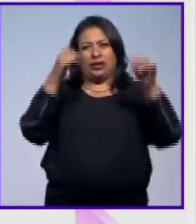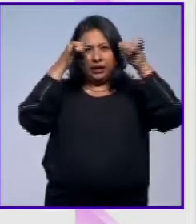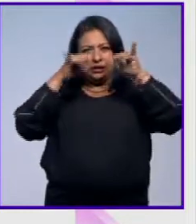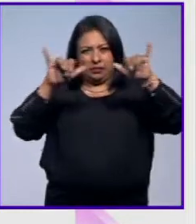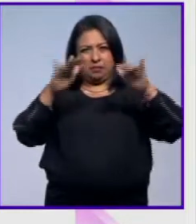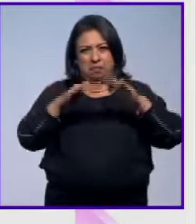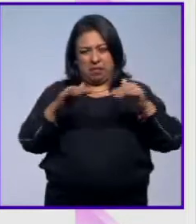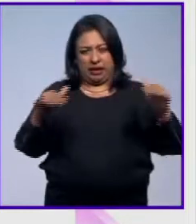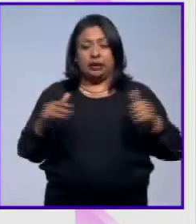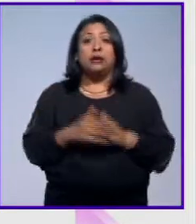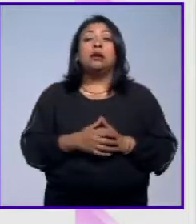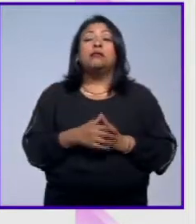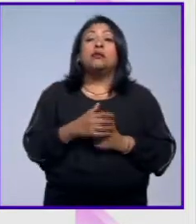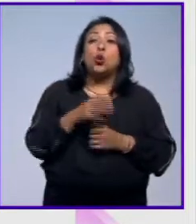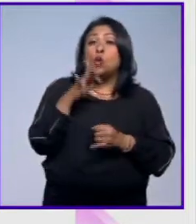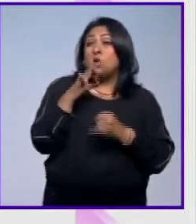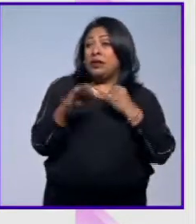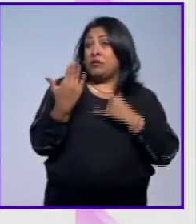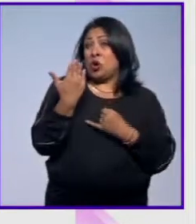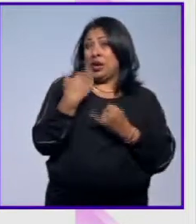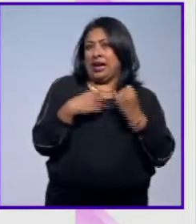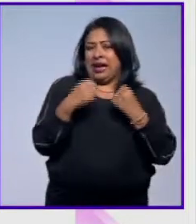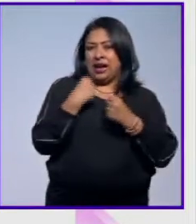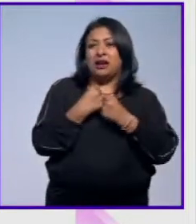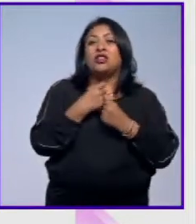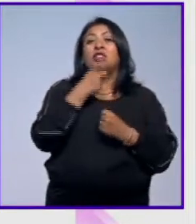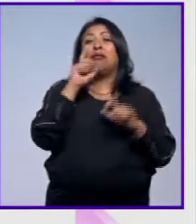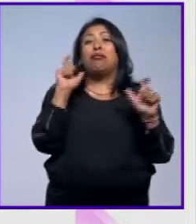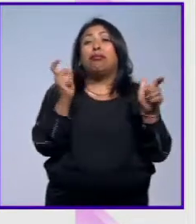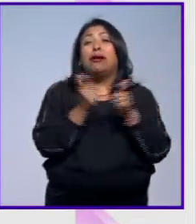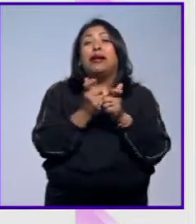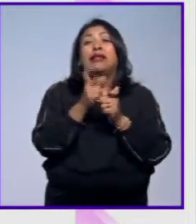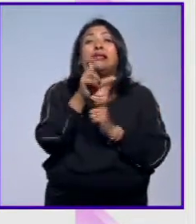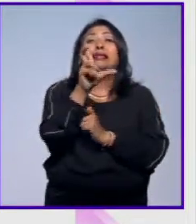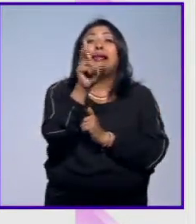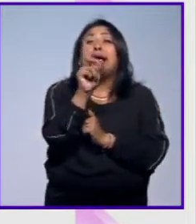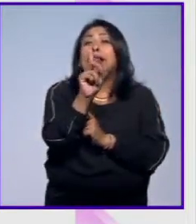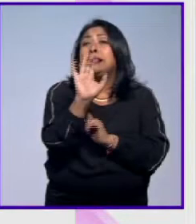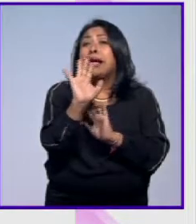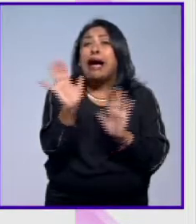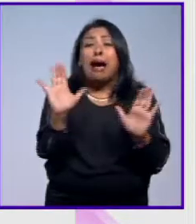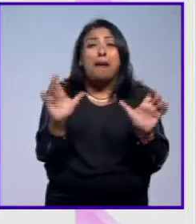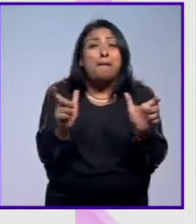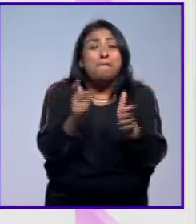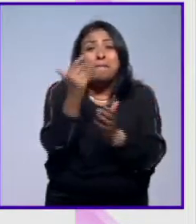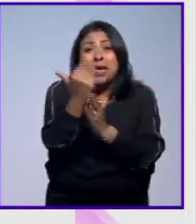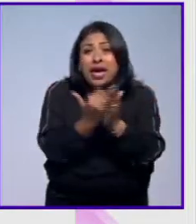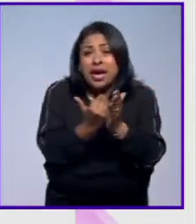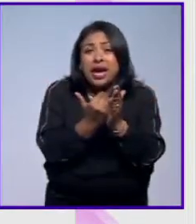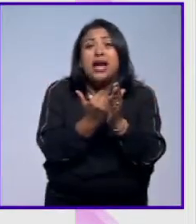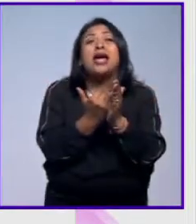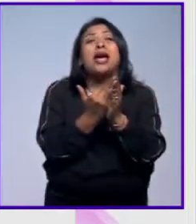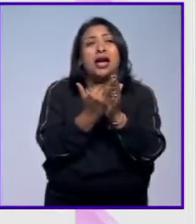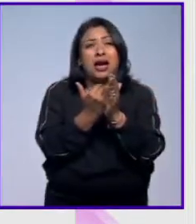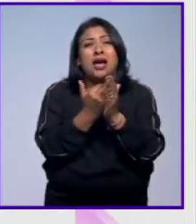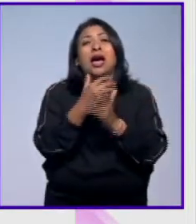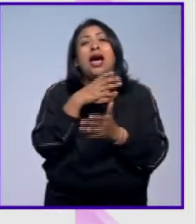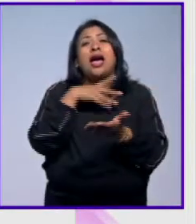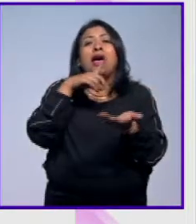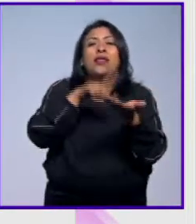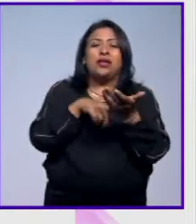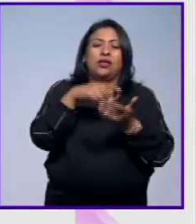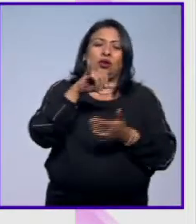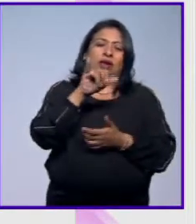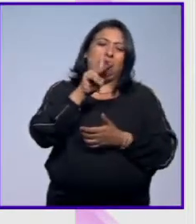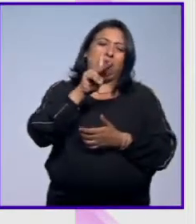últimos registros, si estamos hablando de este año, nos arrojan cifras de menos de 30 ejemplares. A través de los instrumentos como los